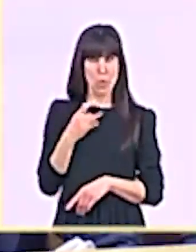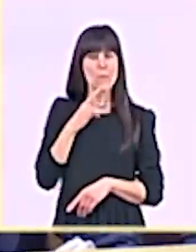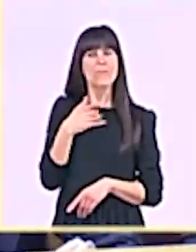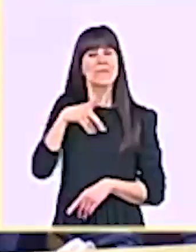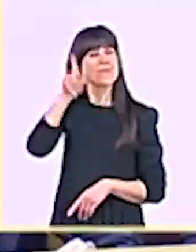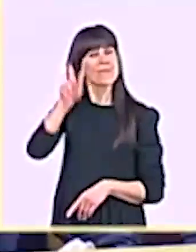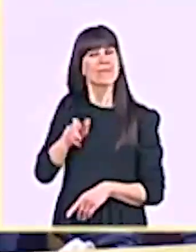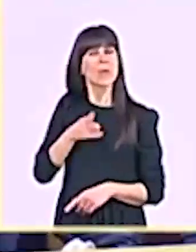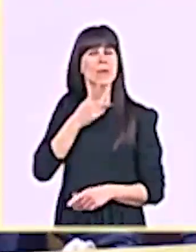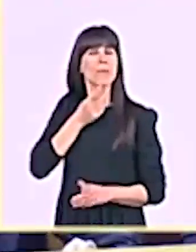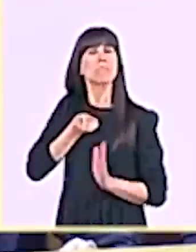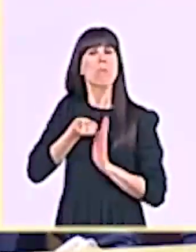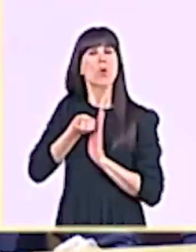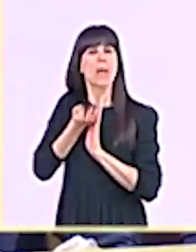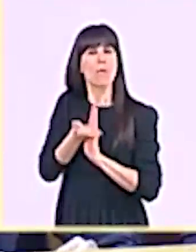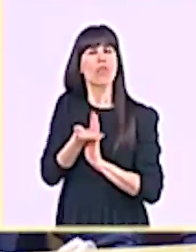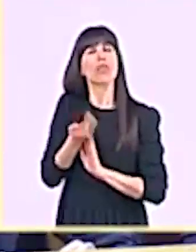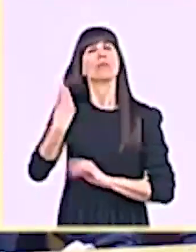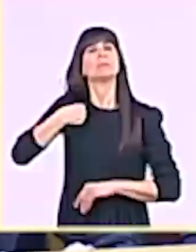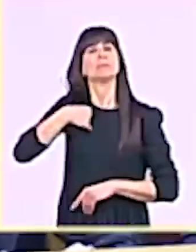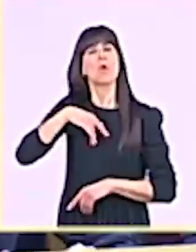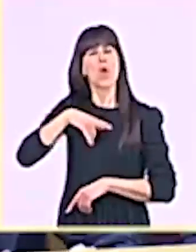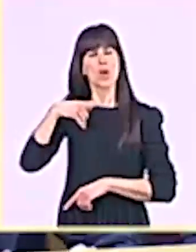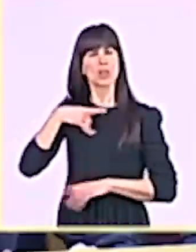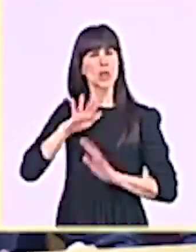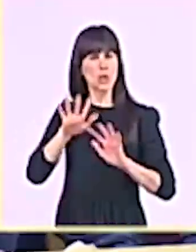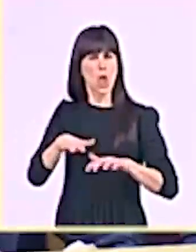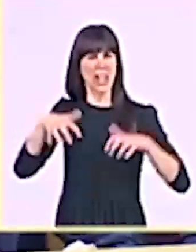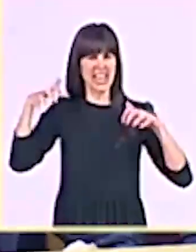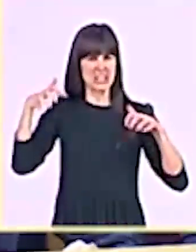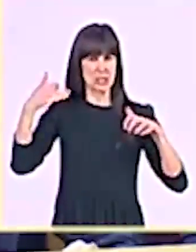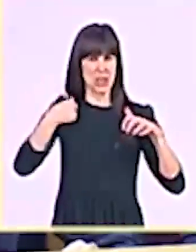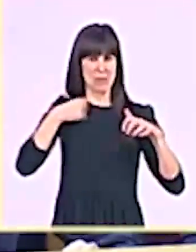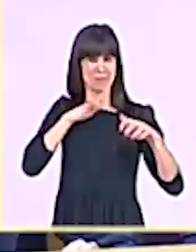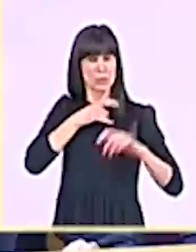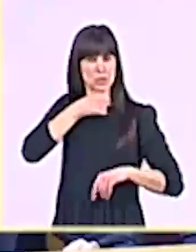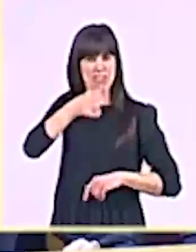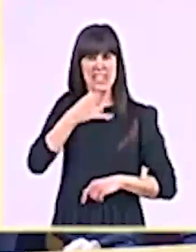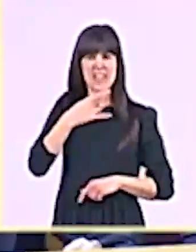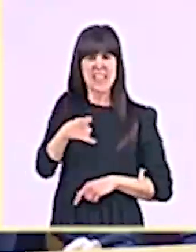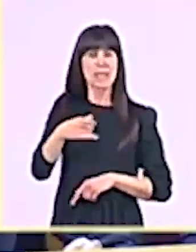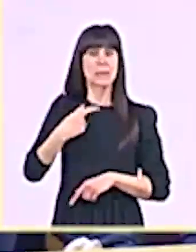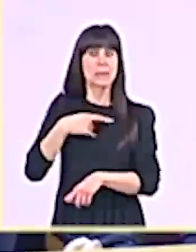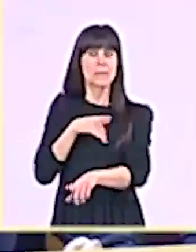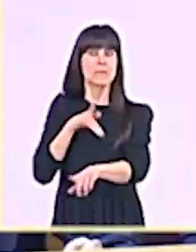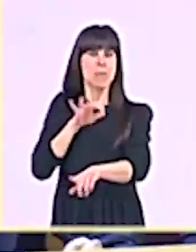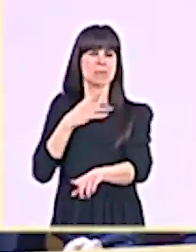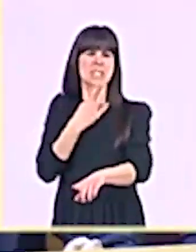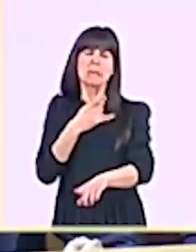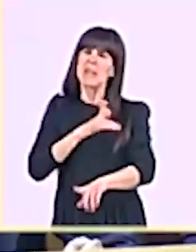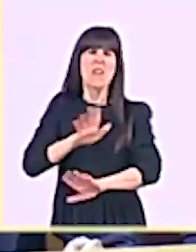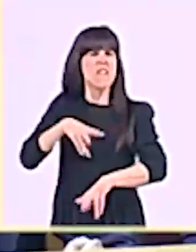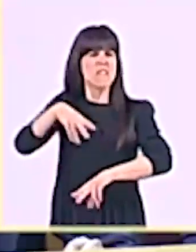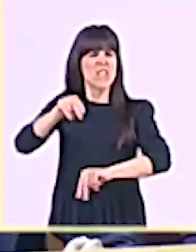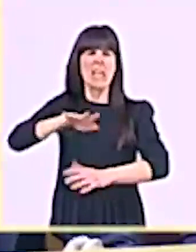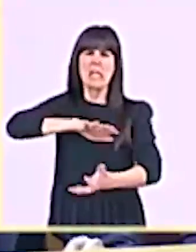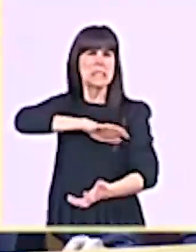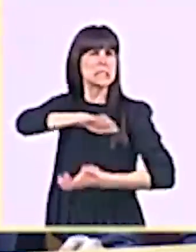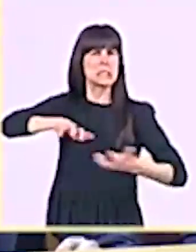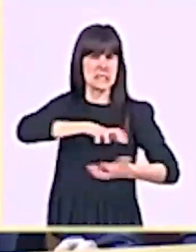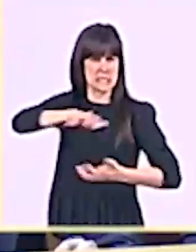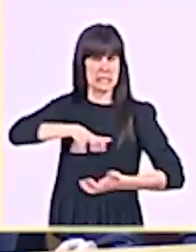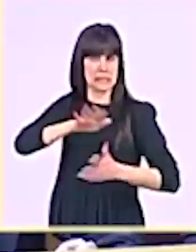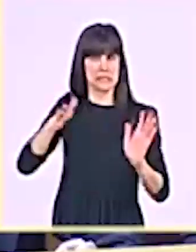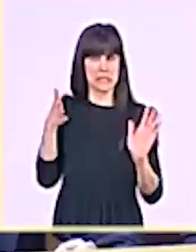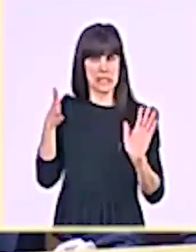que deje de enredar. Y, por si acaso usted no lo ha escuchado, la vicepresidenta, que circunstancialmente tiene usted ahora a su